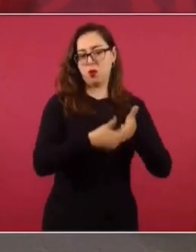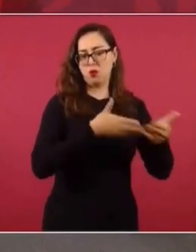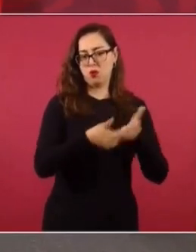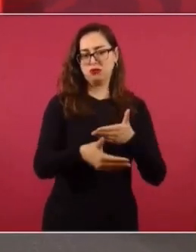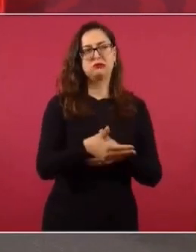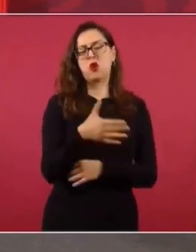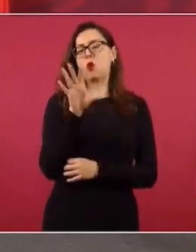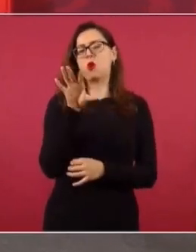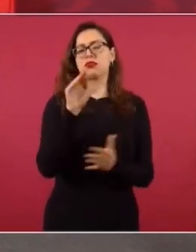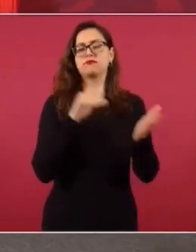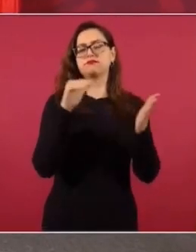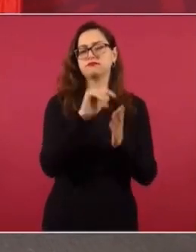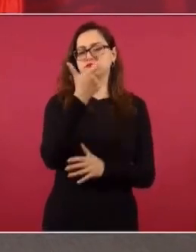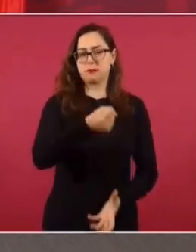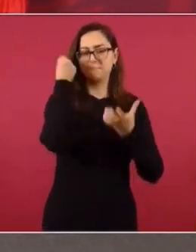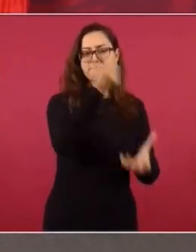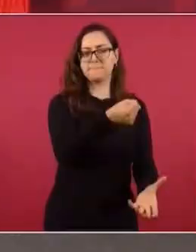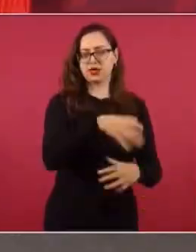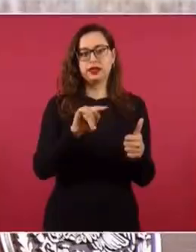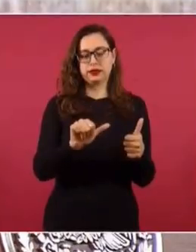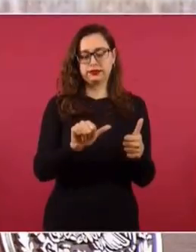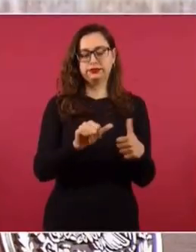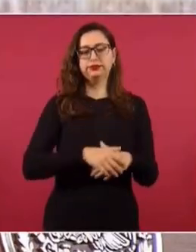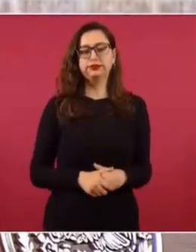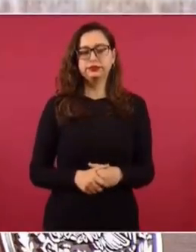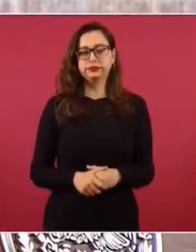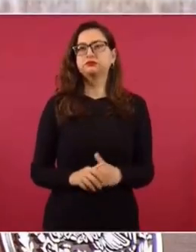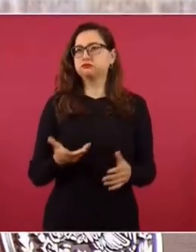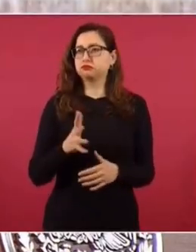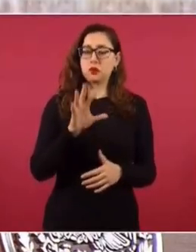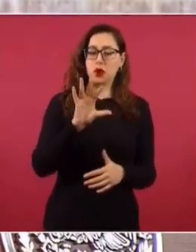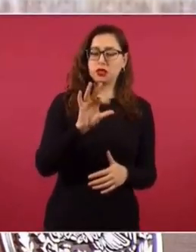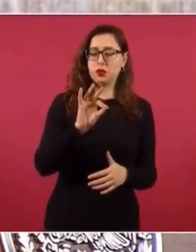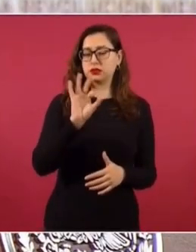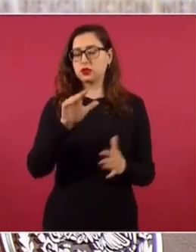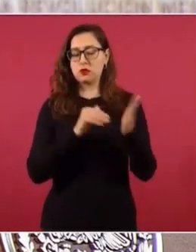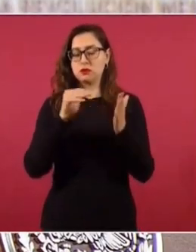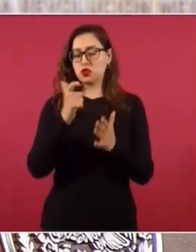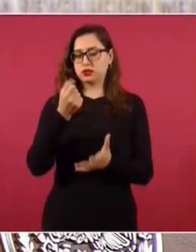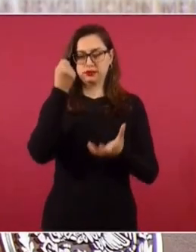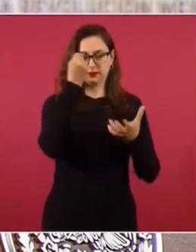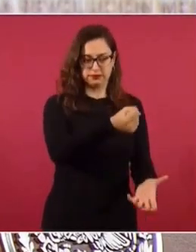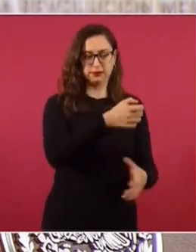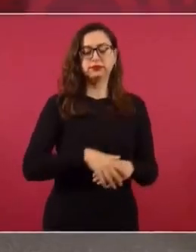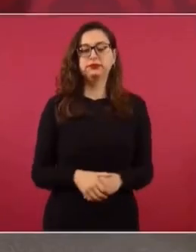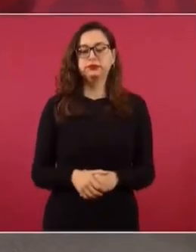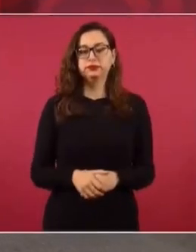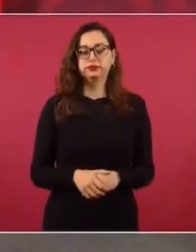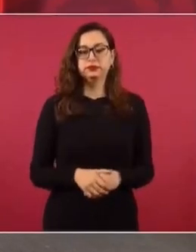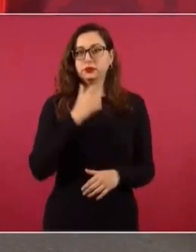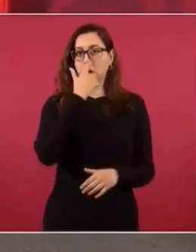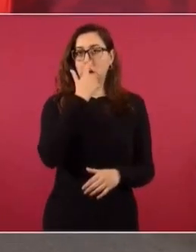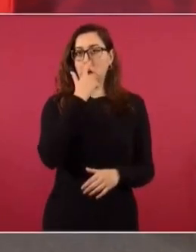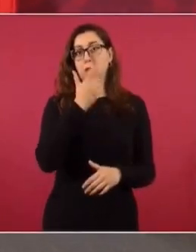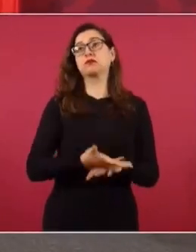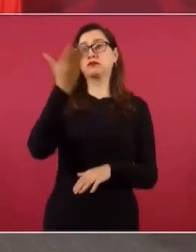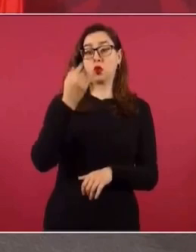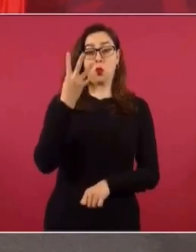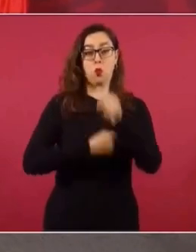alrededor de 40 mil millones de pesos. Las seis refinerías, como 40, 45 mil millones. Cuando llegamos, estaban